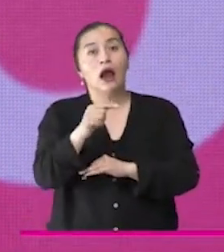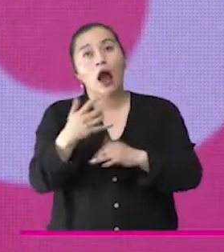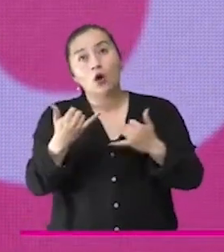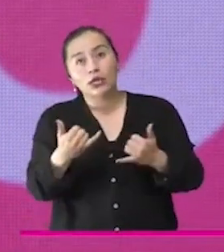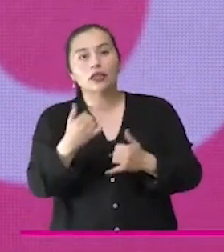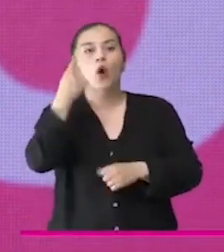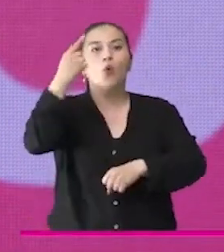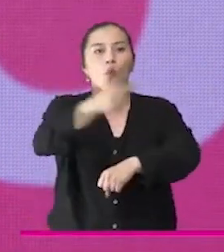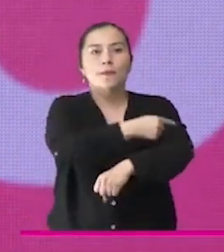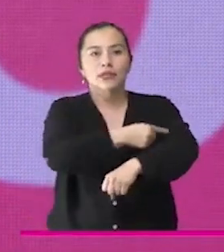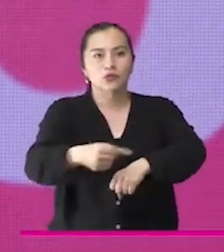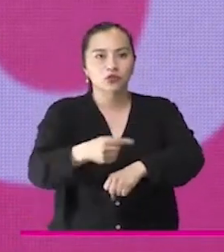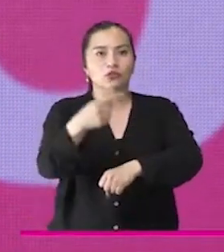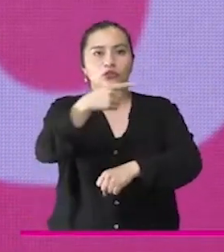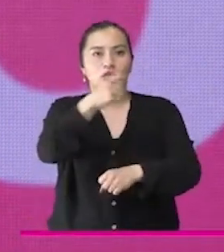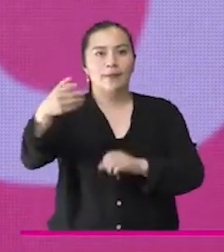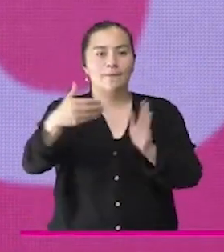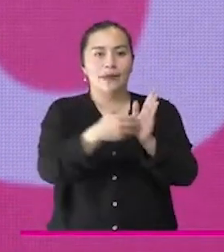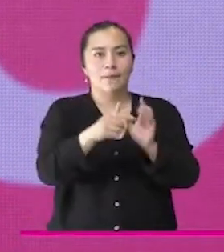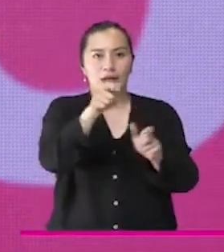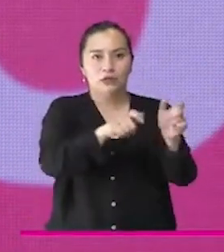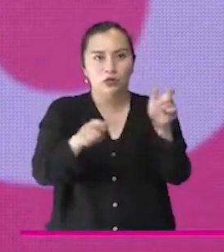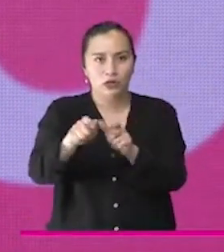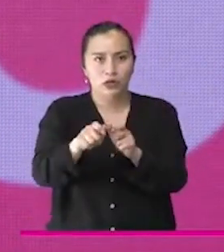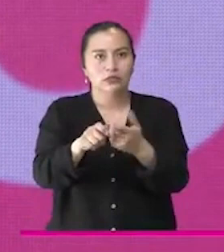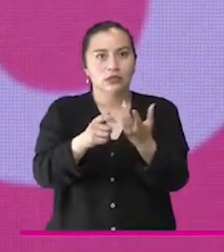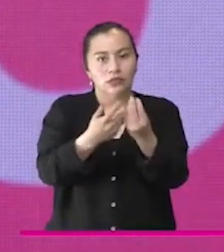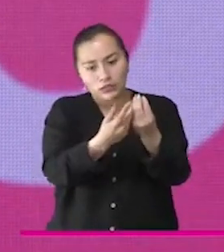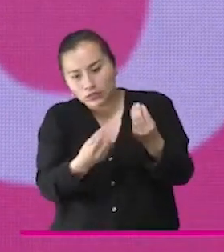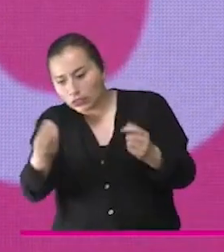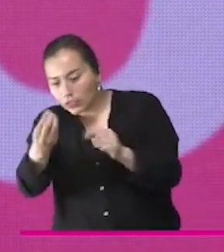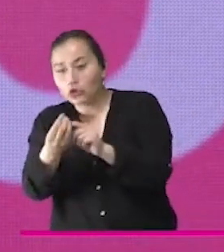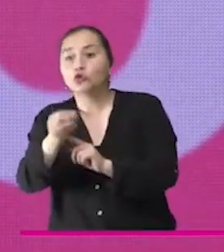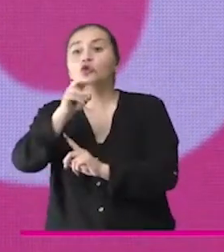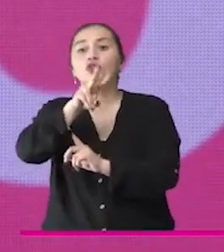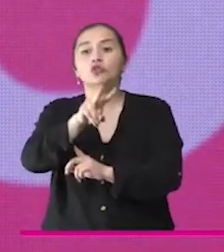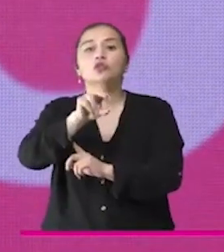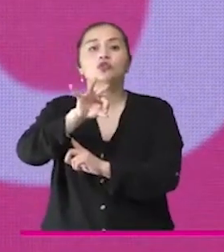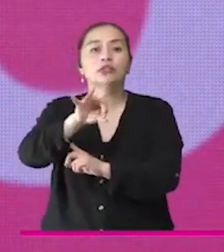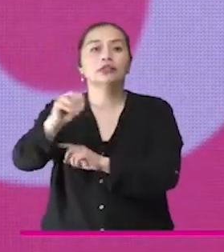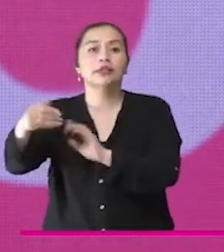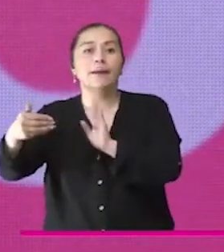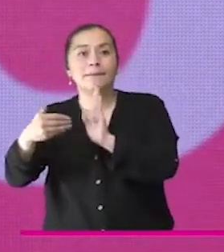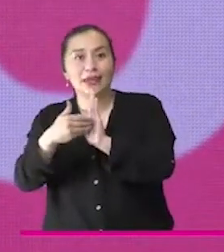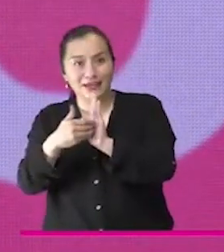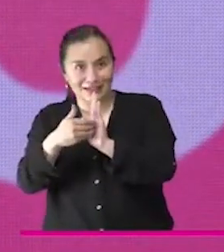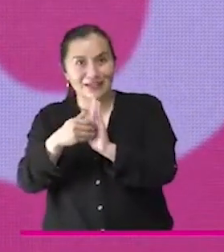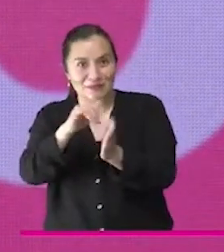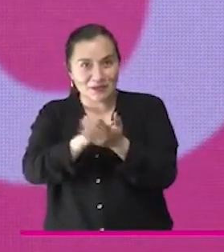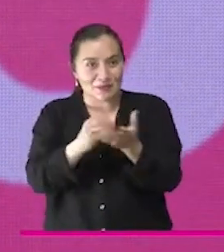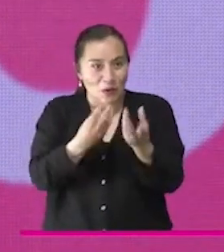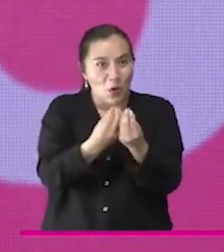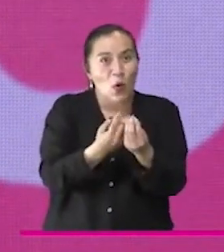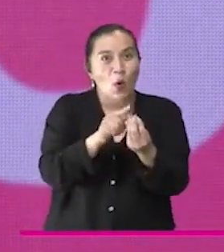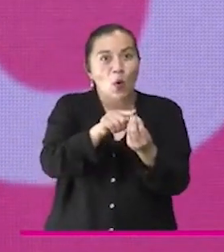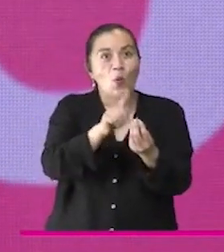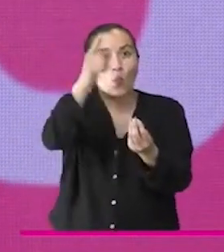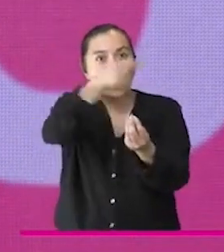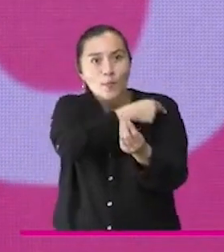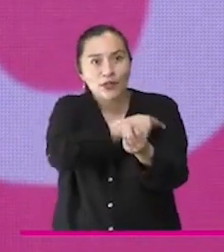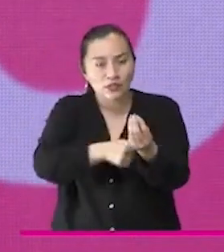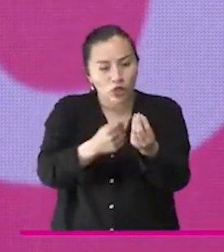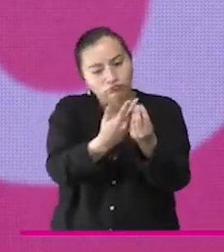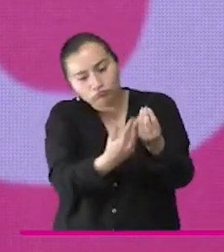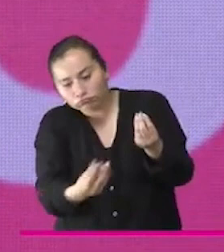en nuestra ciudad y que hemos trabajado con más de 230 mil de esas personas en el trabajo que